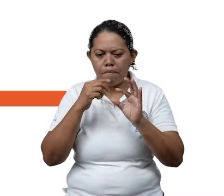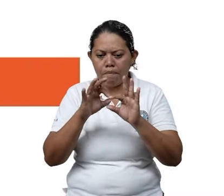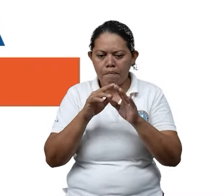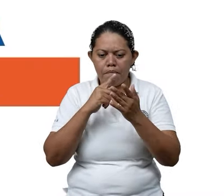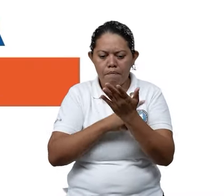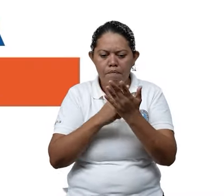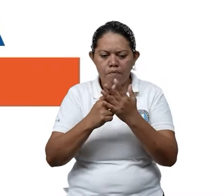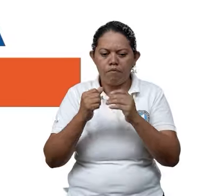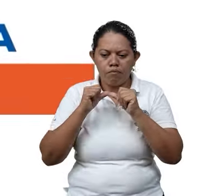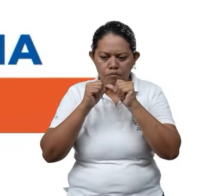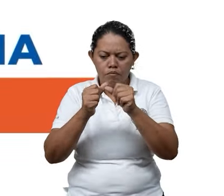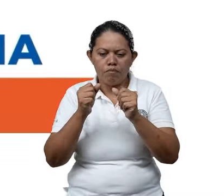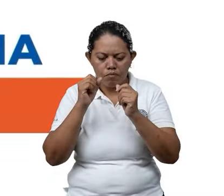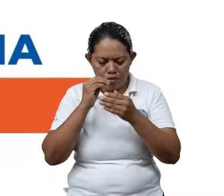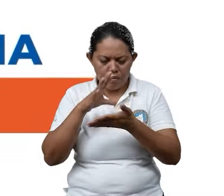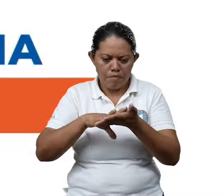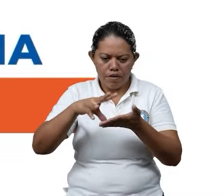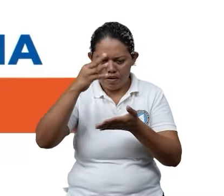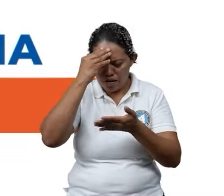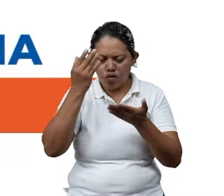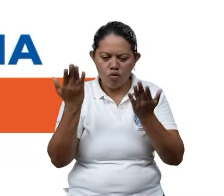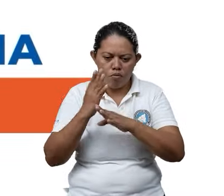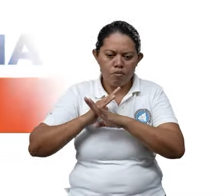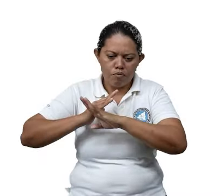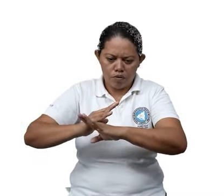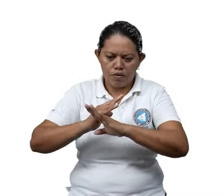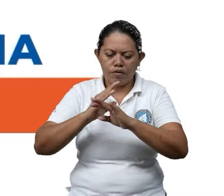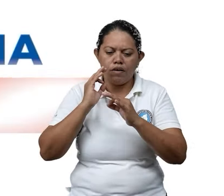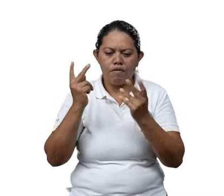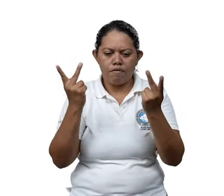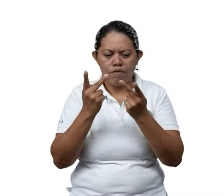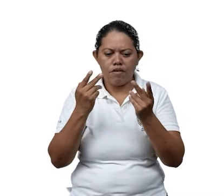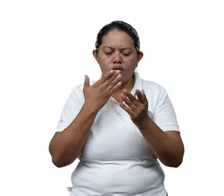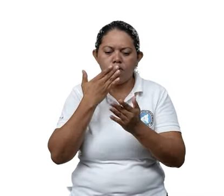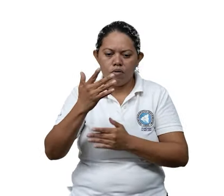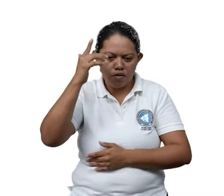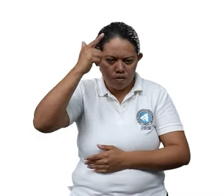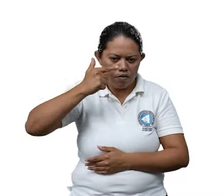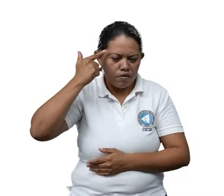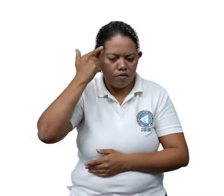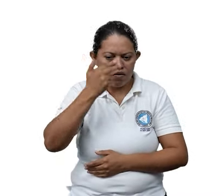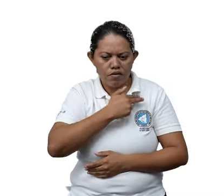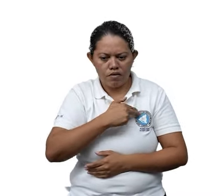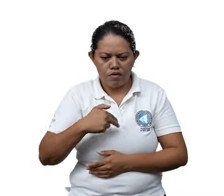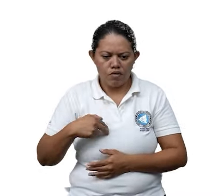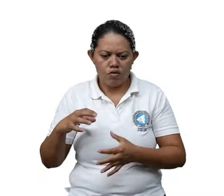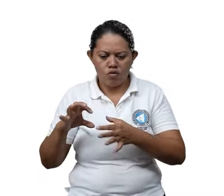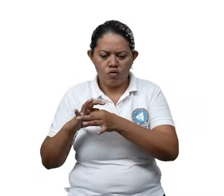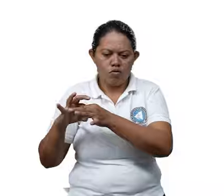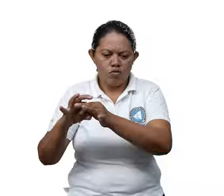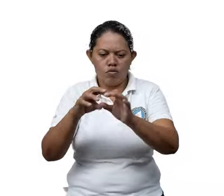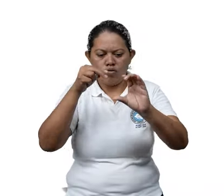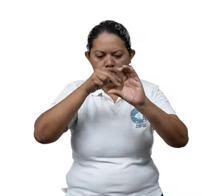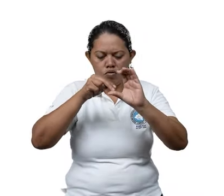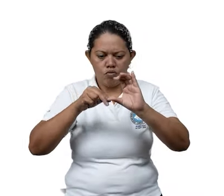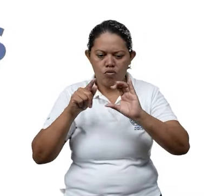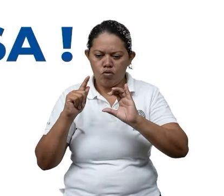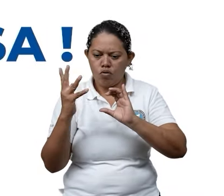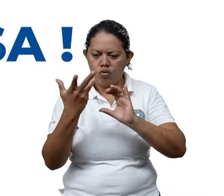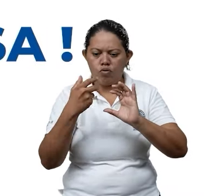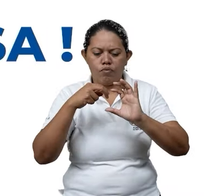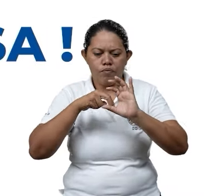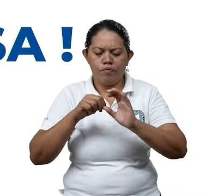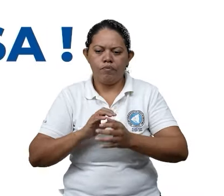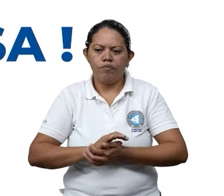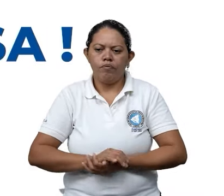familiar, nos seguimos preparando para proteger la vida. Gobierno de Reconciliación y Unidad Nacional, Sinapred, somos